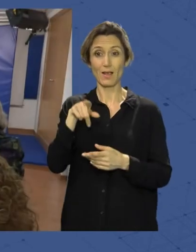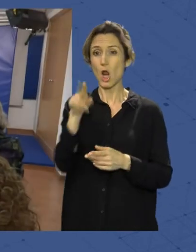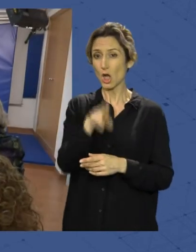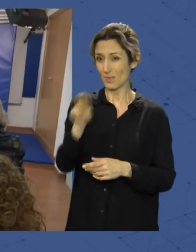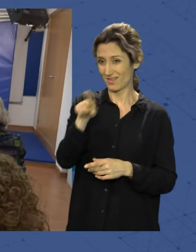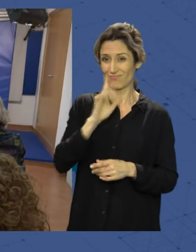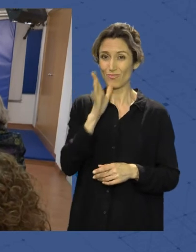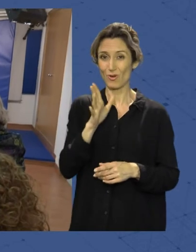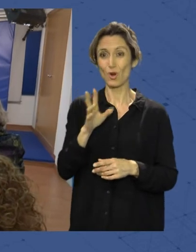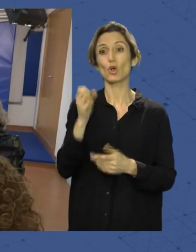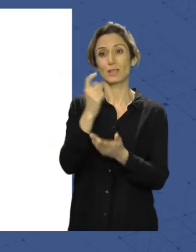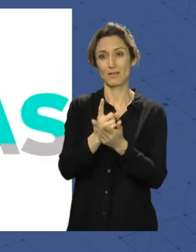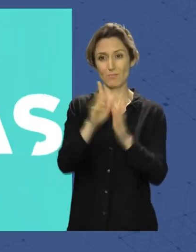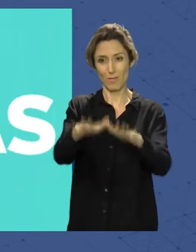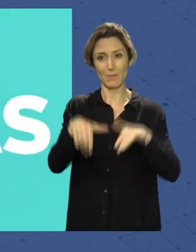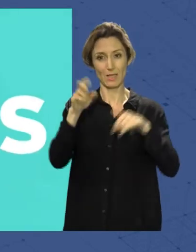como parlamentaria.